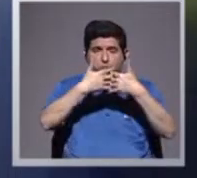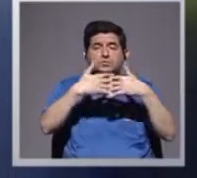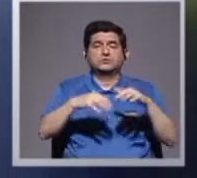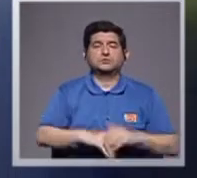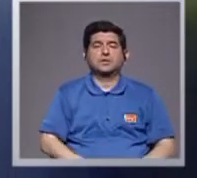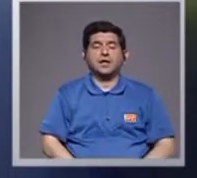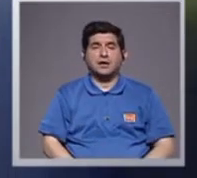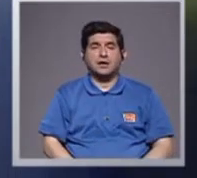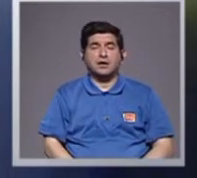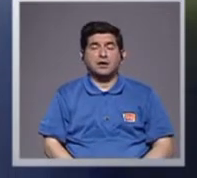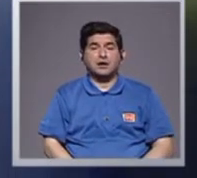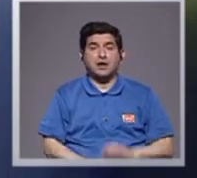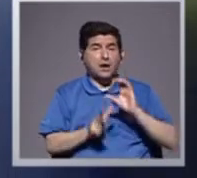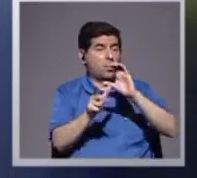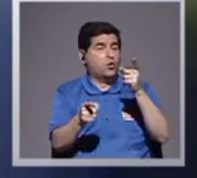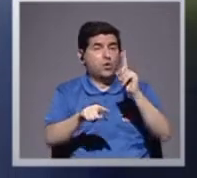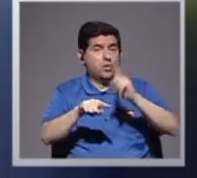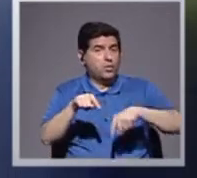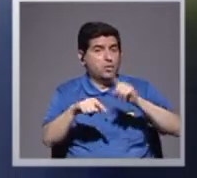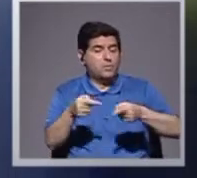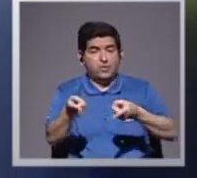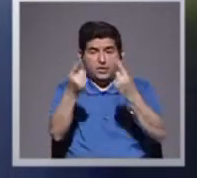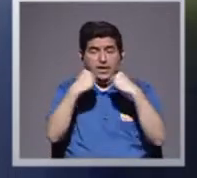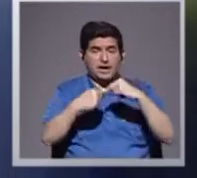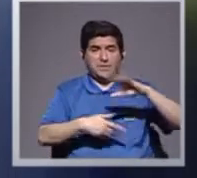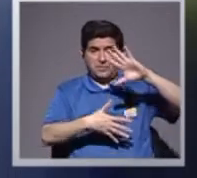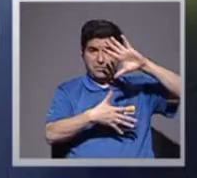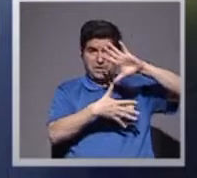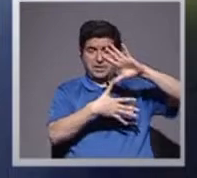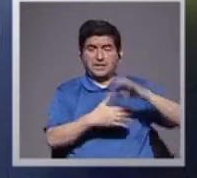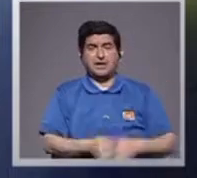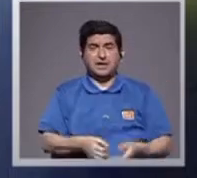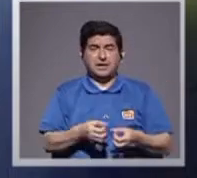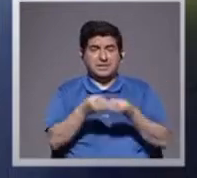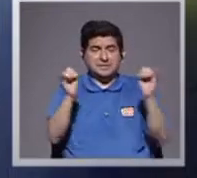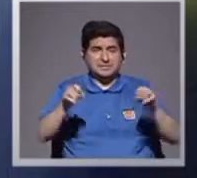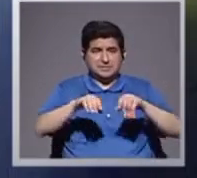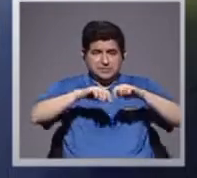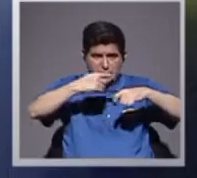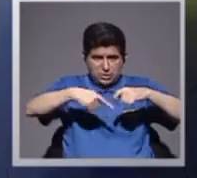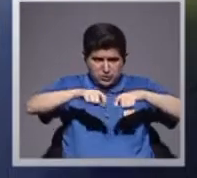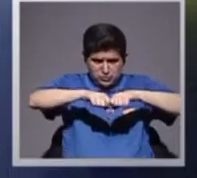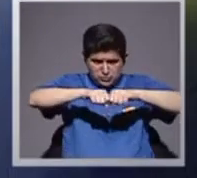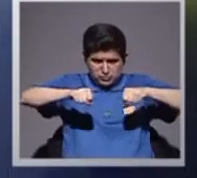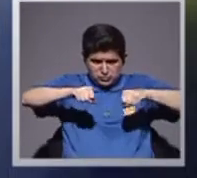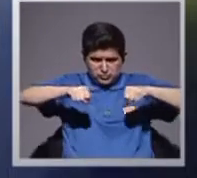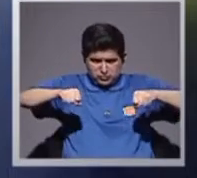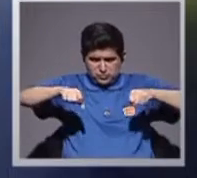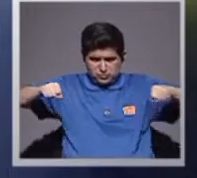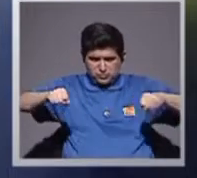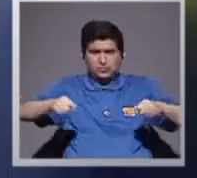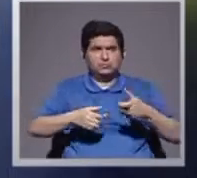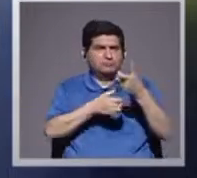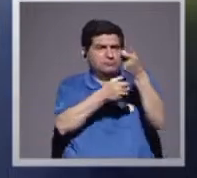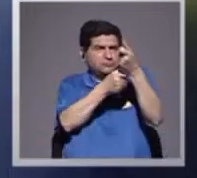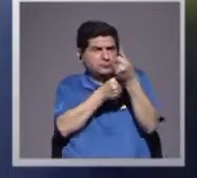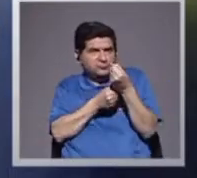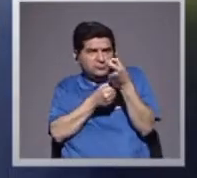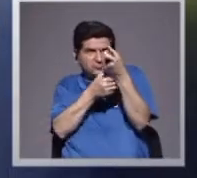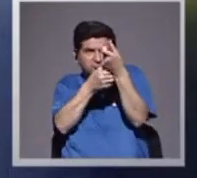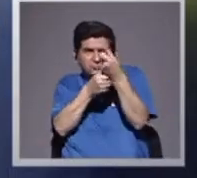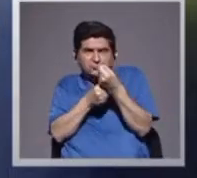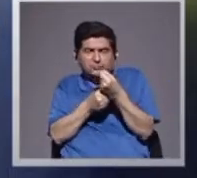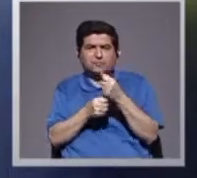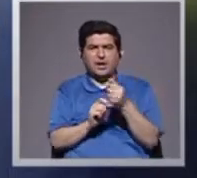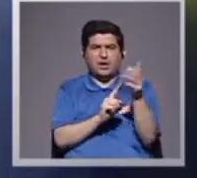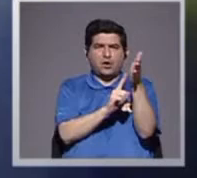así, que Colón, no hubiera podido venir a América, si, los mecates, con los que se amarraba, el barco, en todos sus extremos, verdad, las